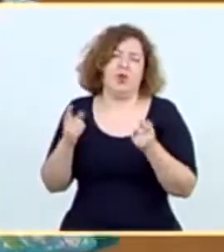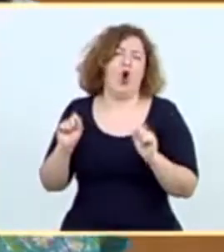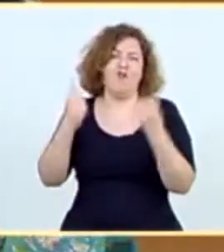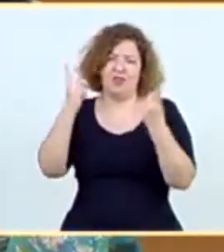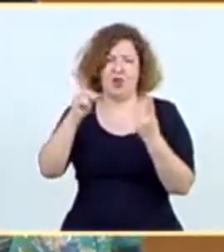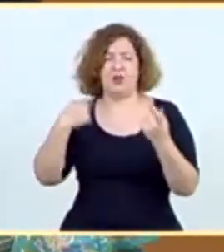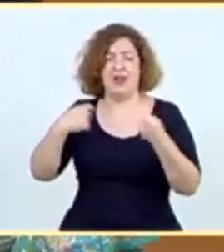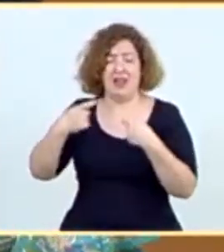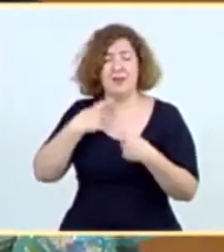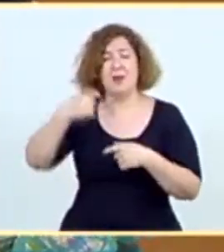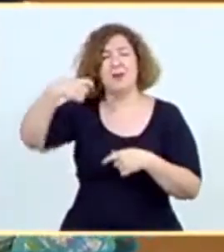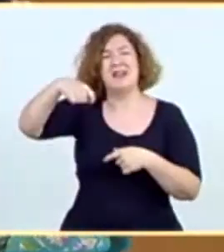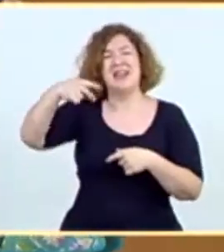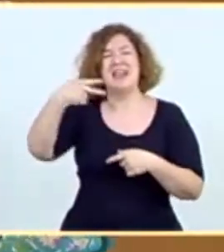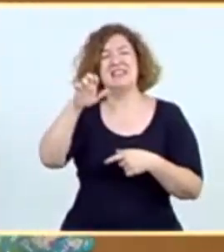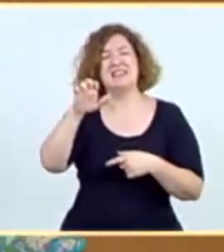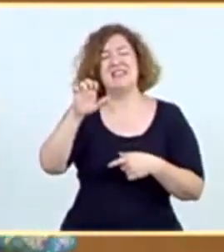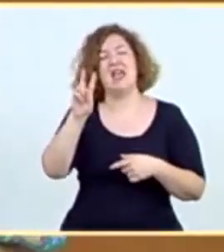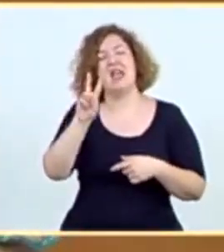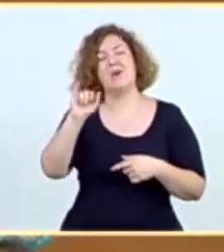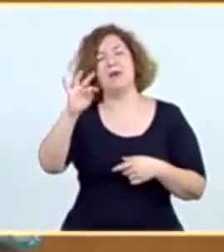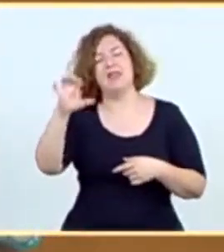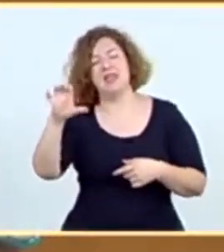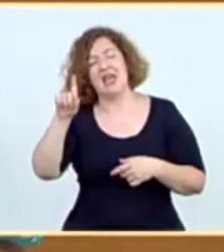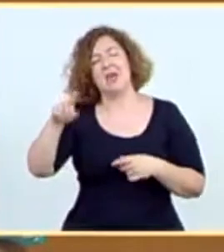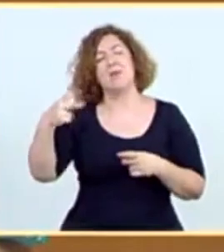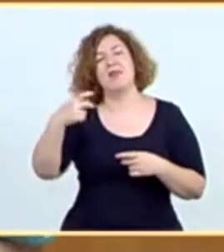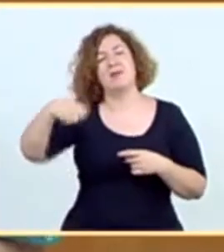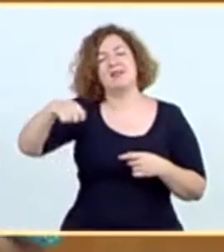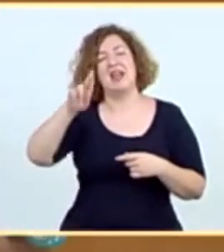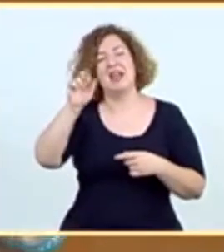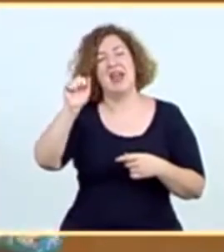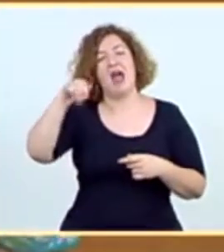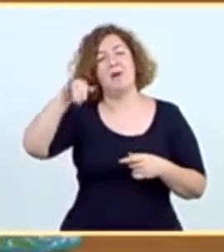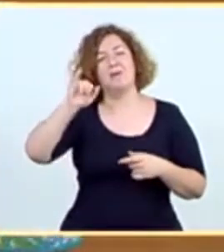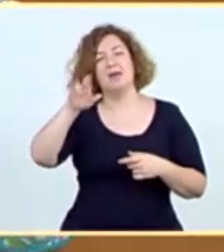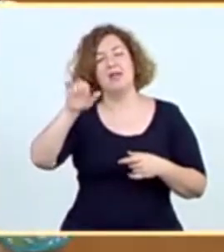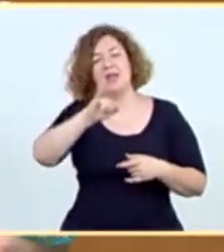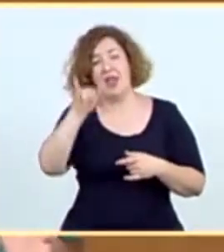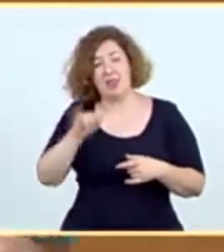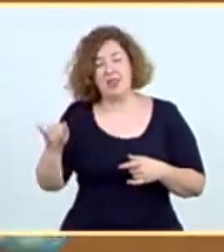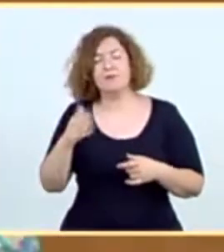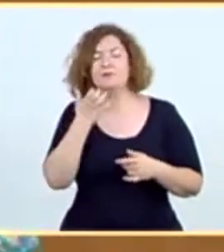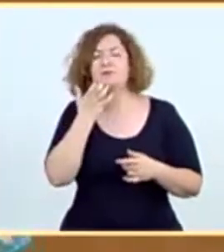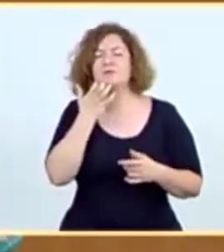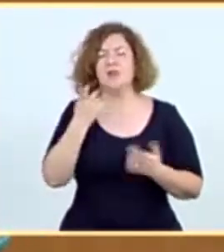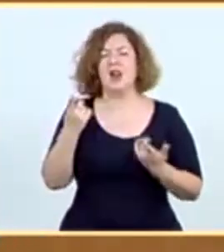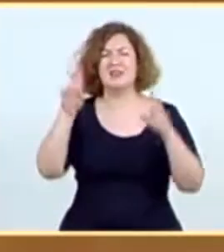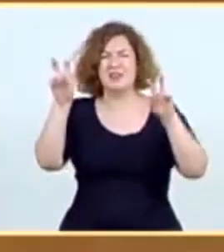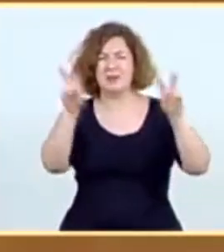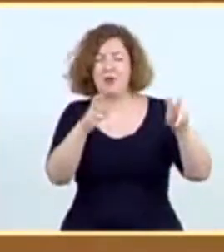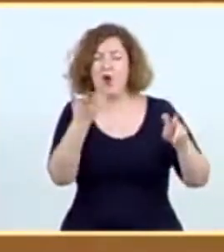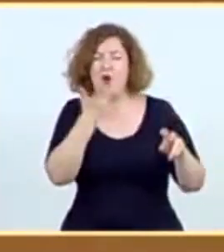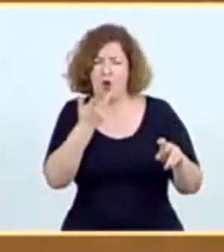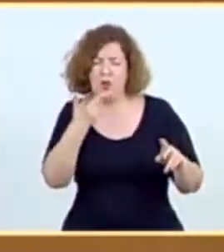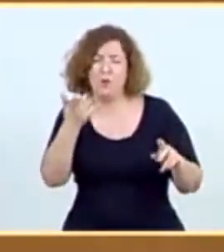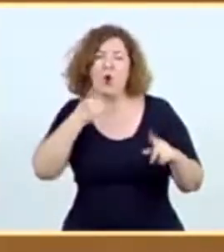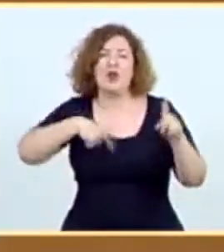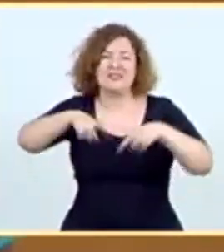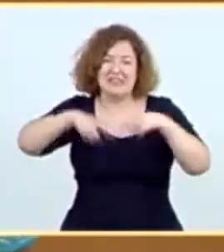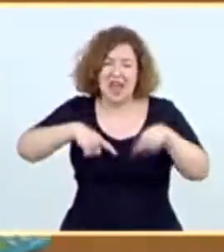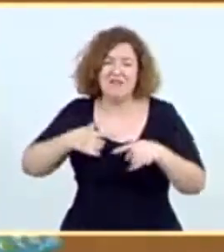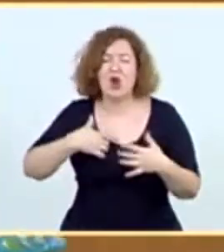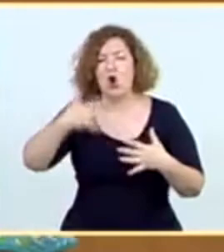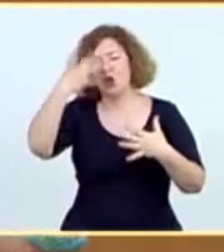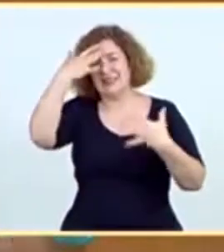tanto con la presidenta Chivite como su vicepresidente, el señor Ramírez, para avanzar en materia, algunas conocidas, como puede ser tráfica,